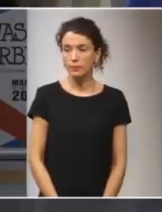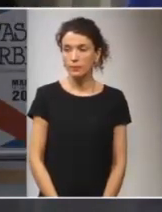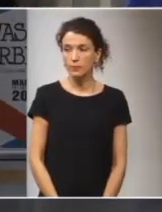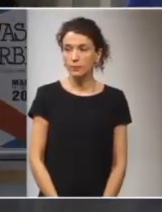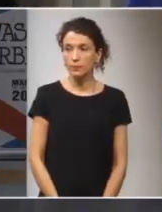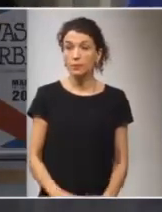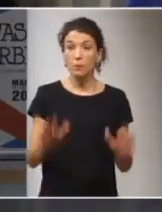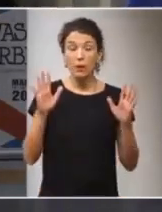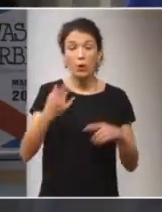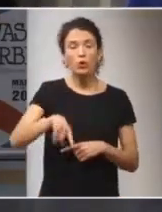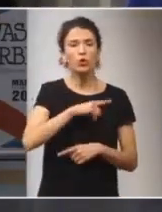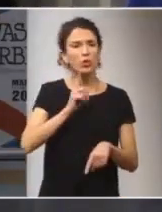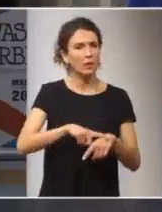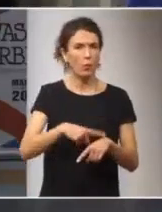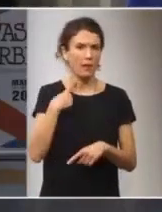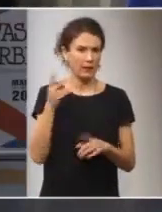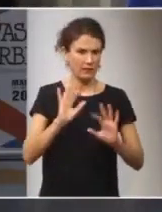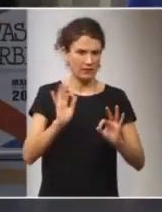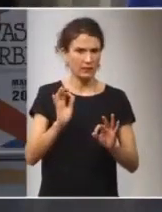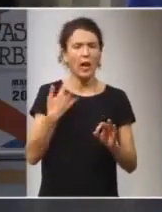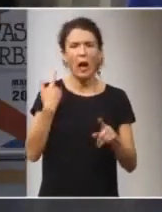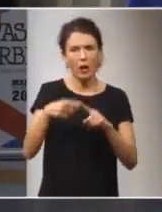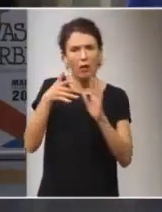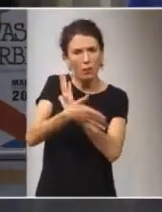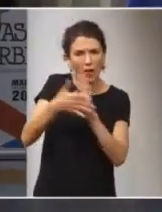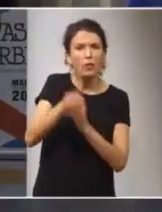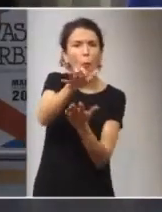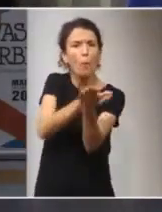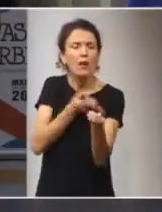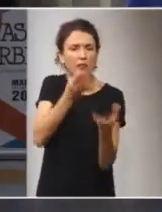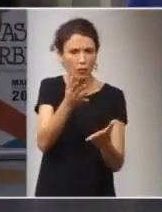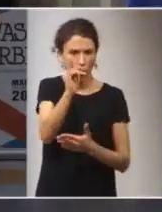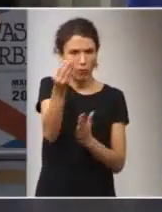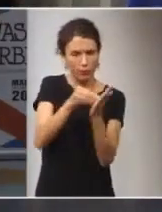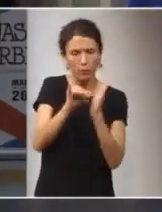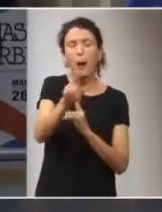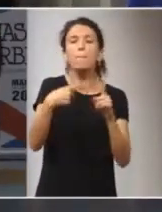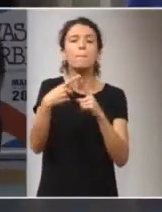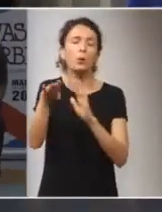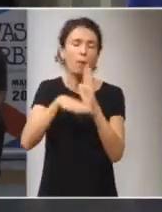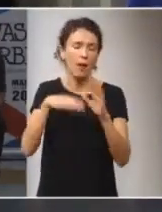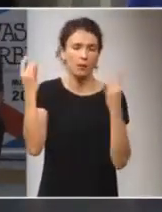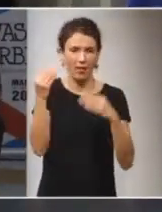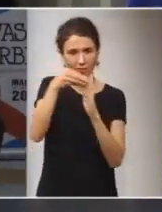Pero no perdamos más tiempo con cosas ya expresadas en el manifiesto y en el programa de actividades.